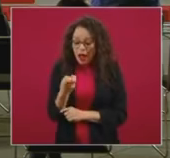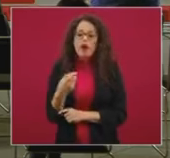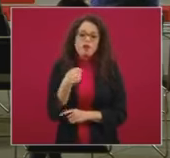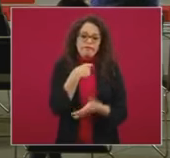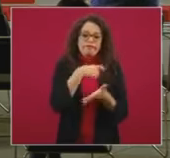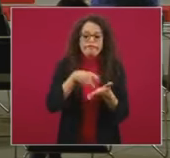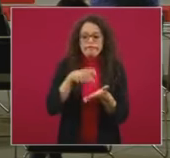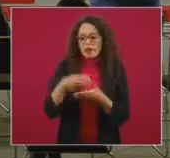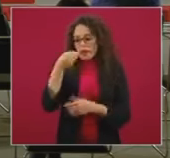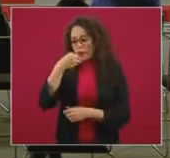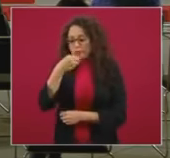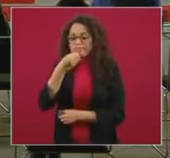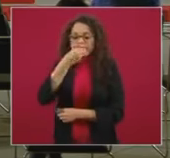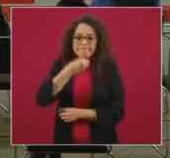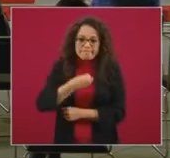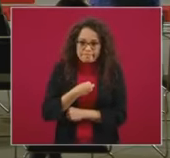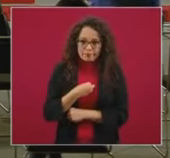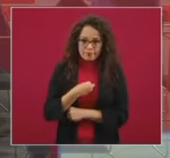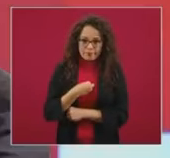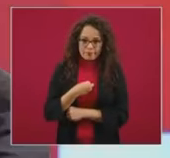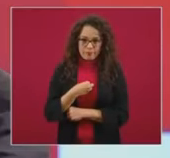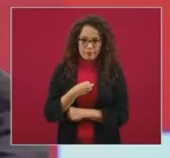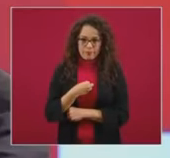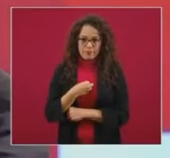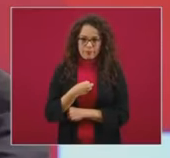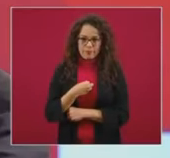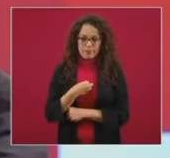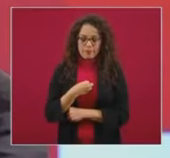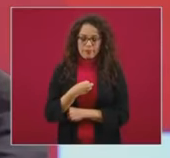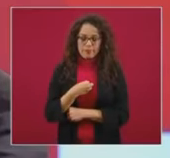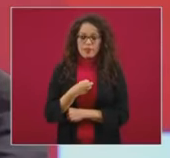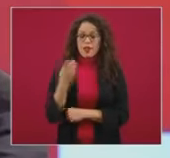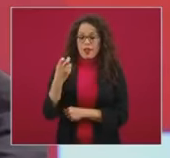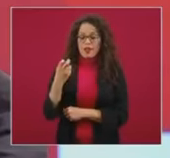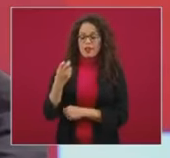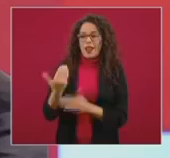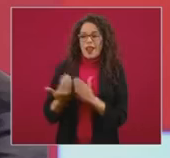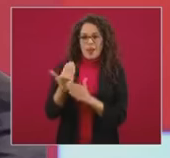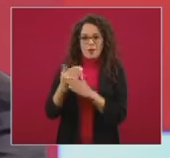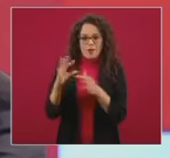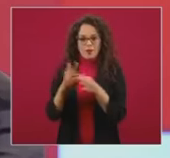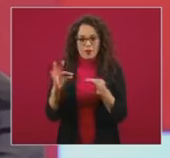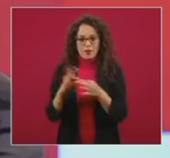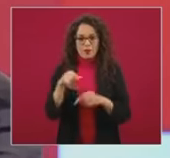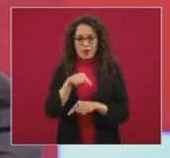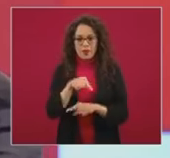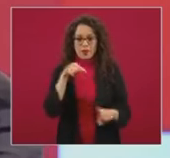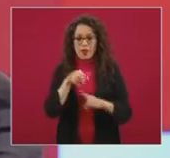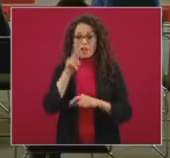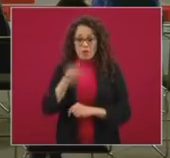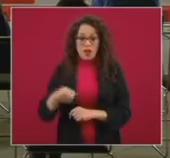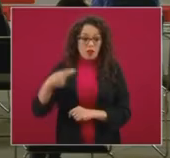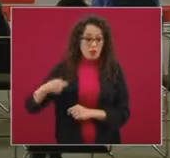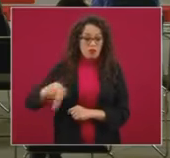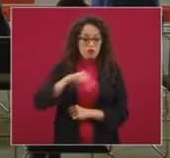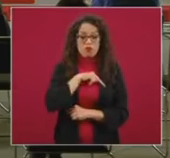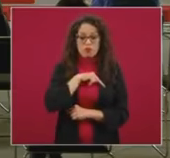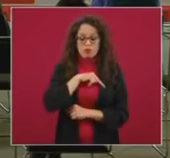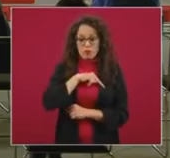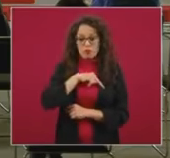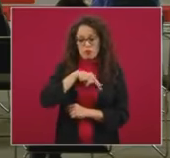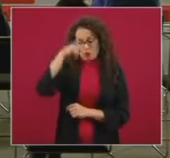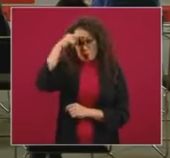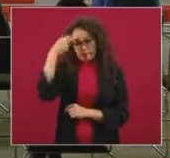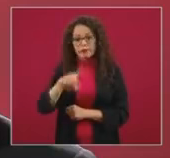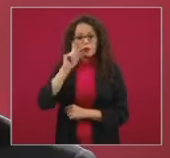seminario de presentación de la ENSANUD, se comentaba sobre esta idea de qué mal nos nutrimos las mexicanas y